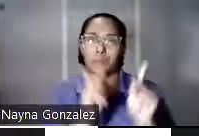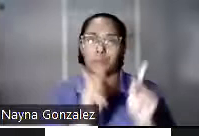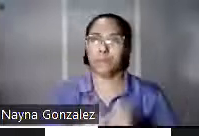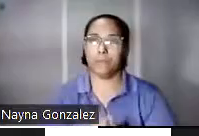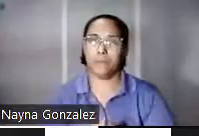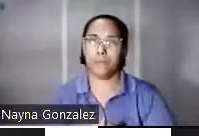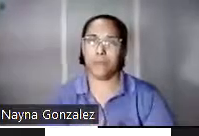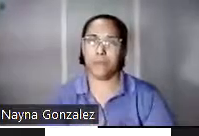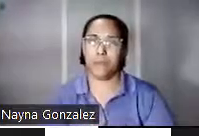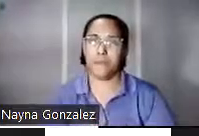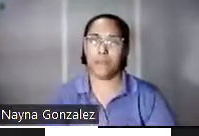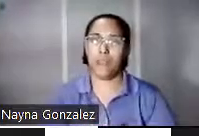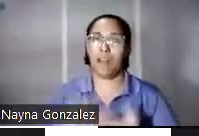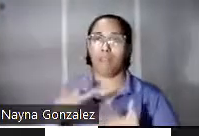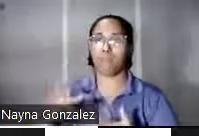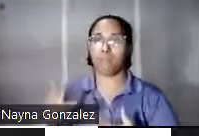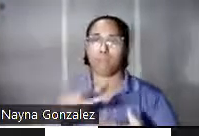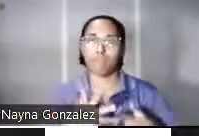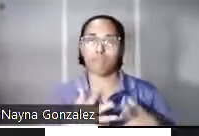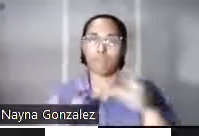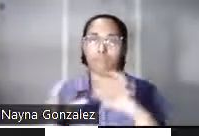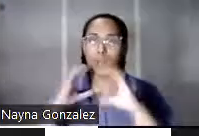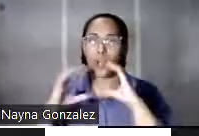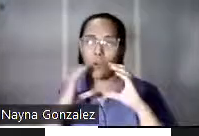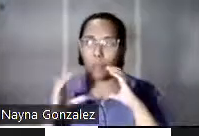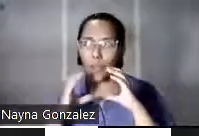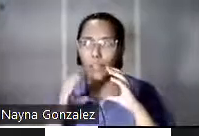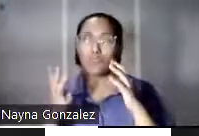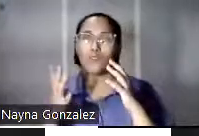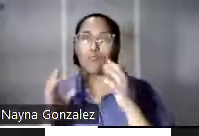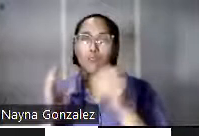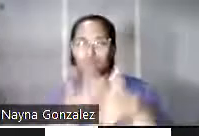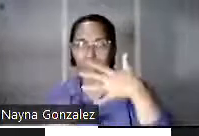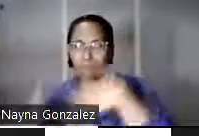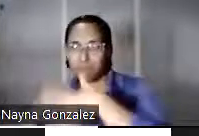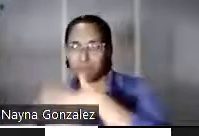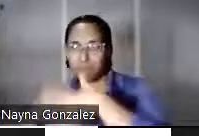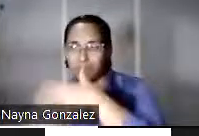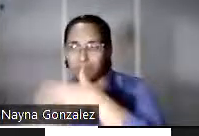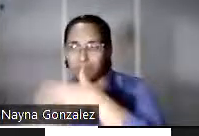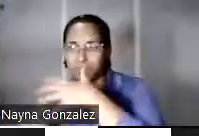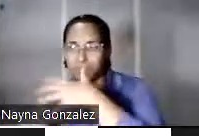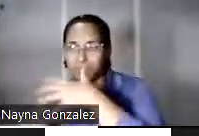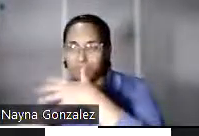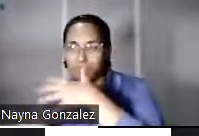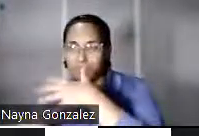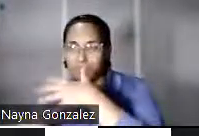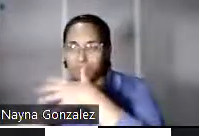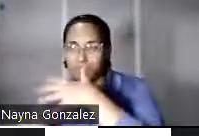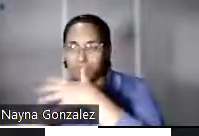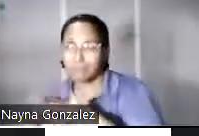Vehículos para la comunicación, la información y el ocio cultural era algo que ya